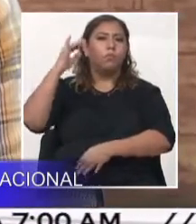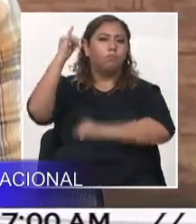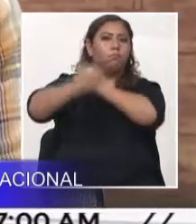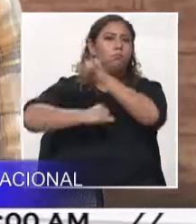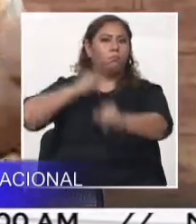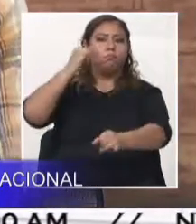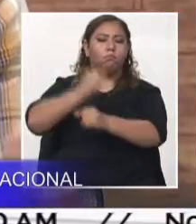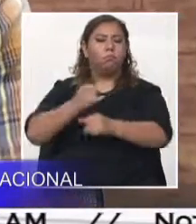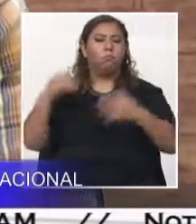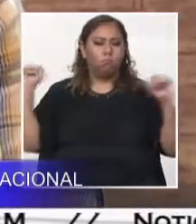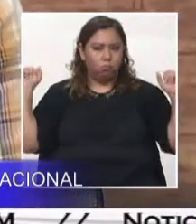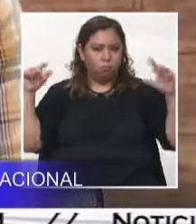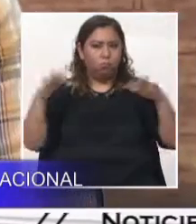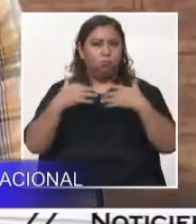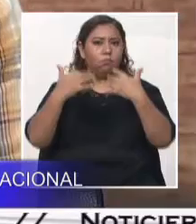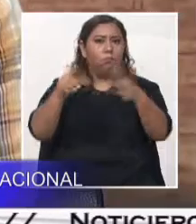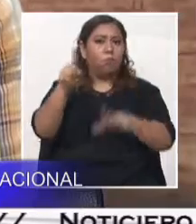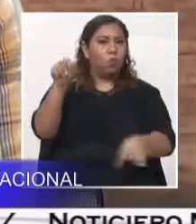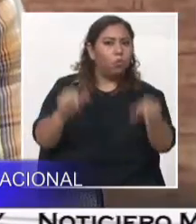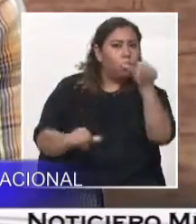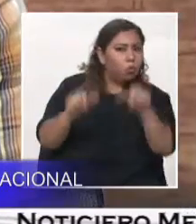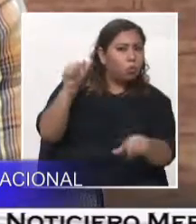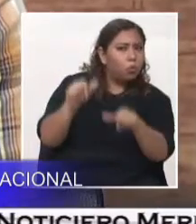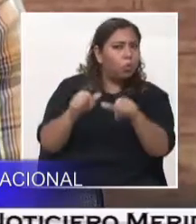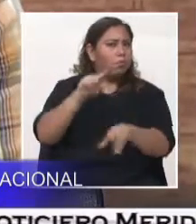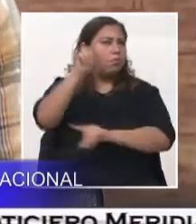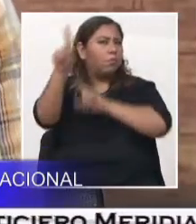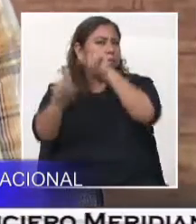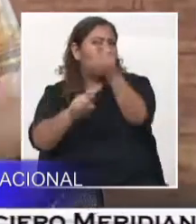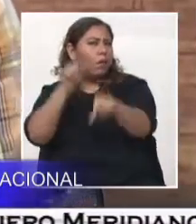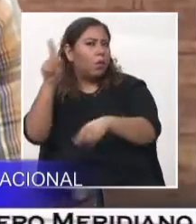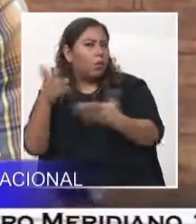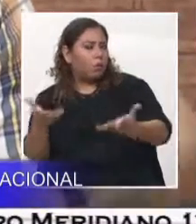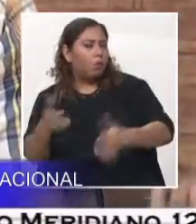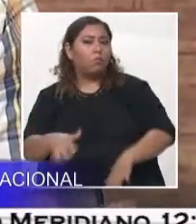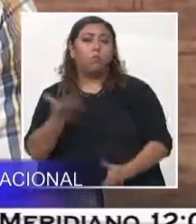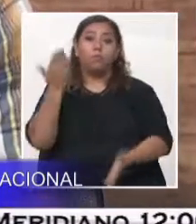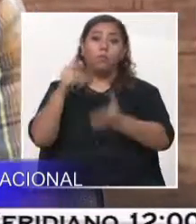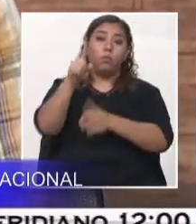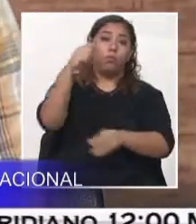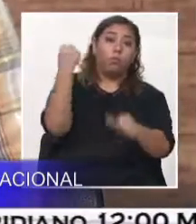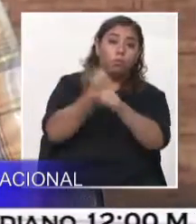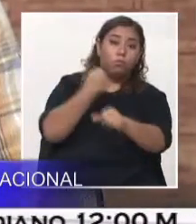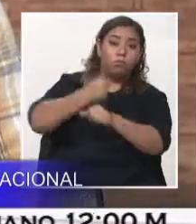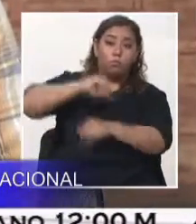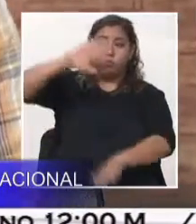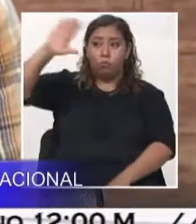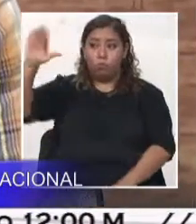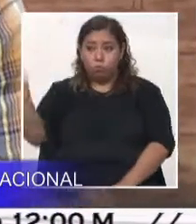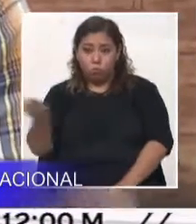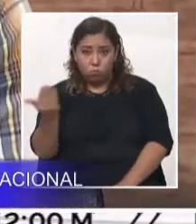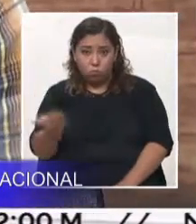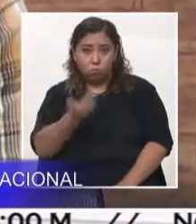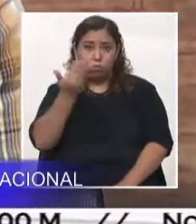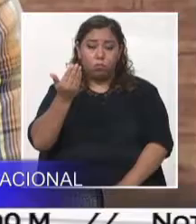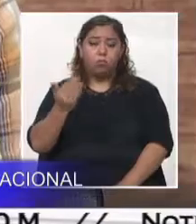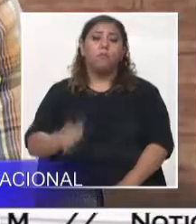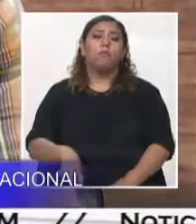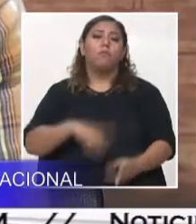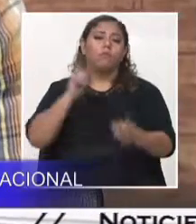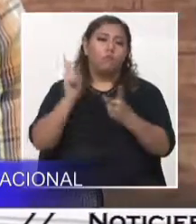esclarecer sus dudas, ya sean si están del sector de la construcción, del sector de la minería, del sector